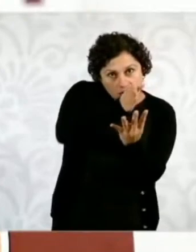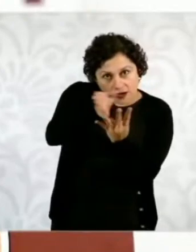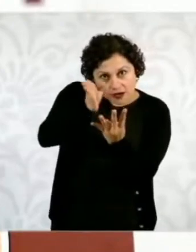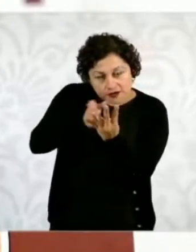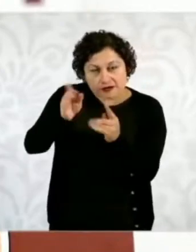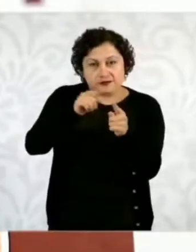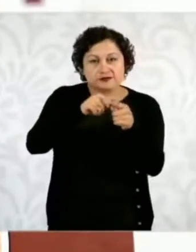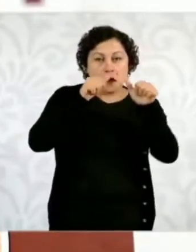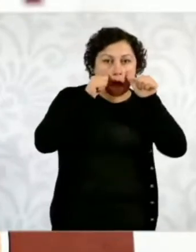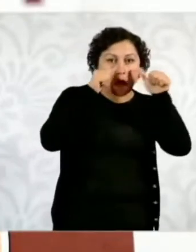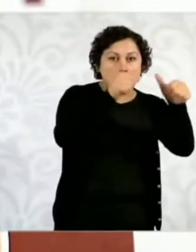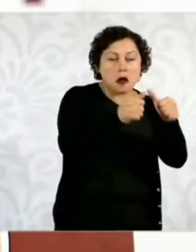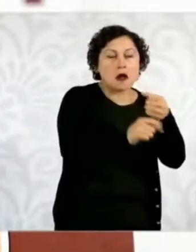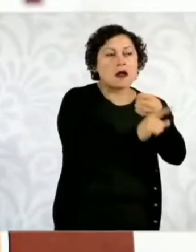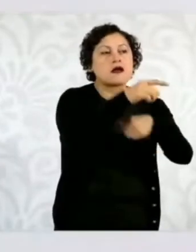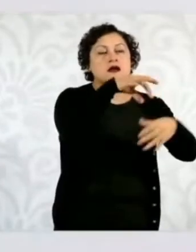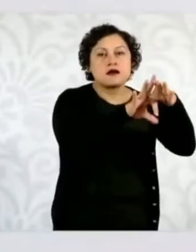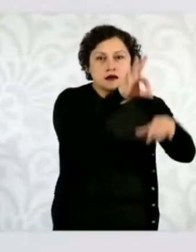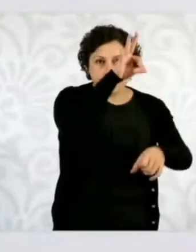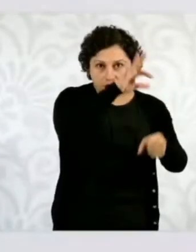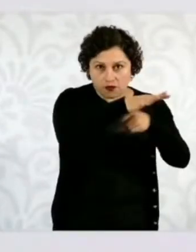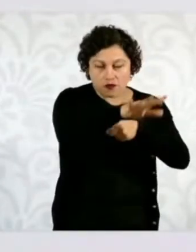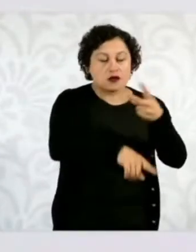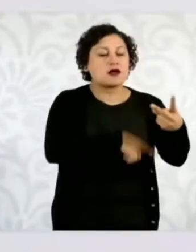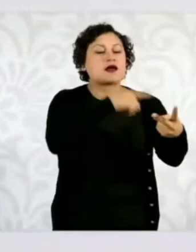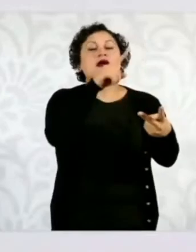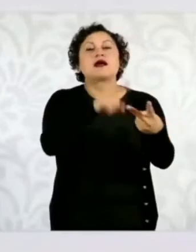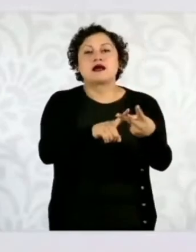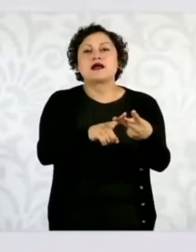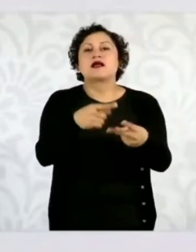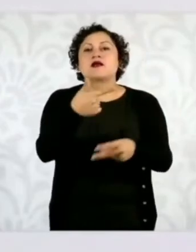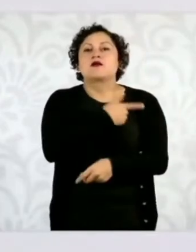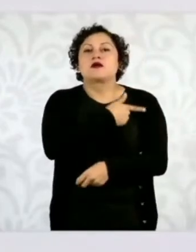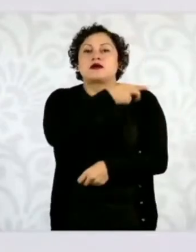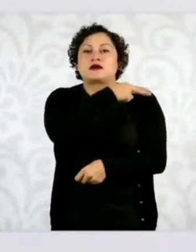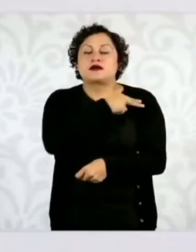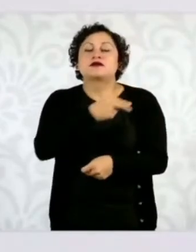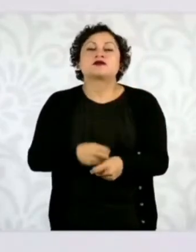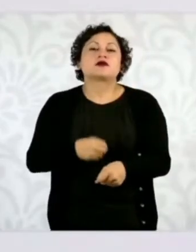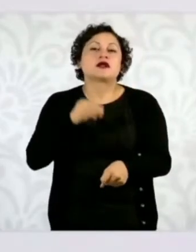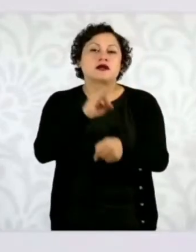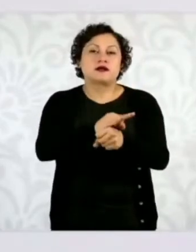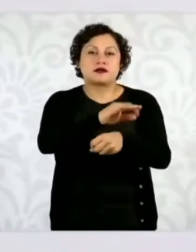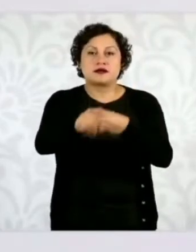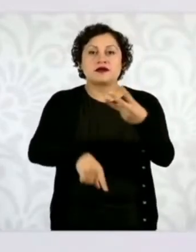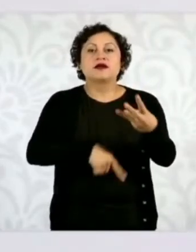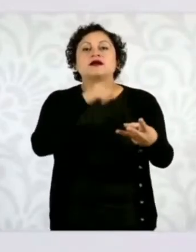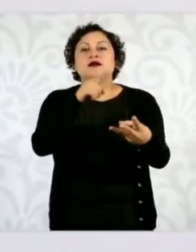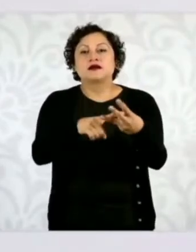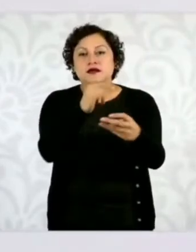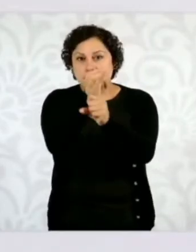causas, fortalecimiento de Guardia Nacional, inteligencia, investigación y coordinación.